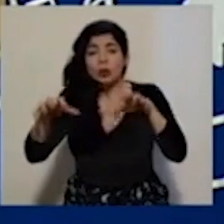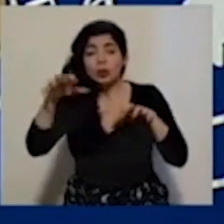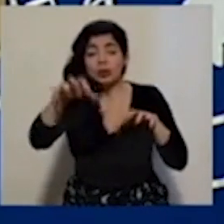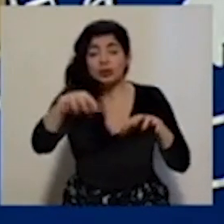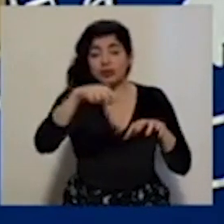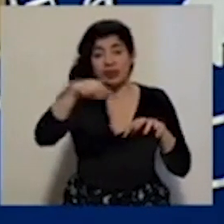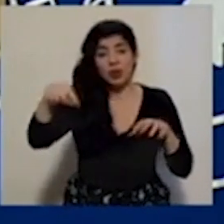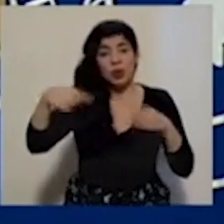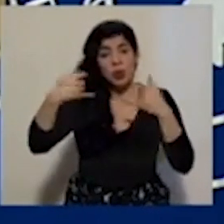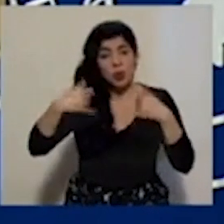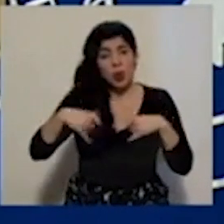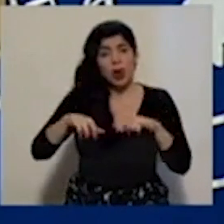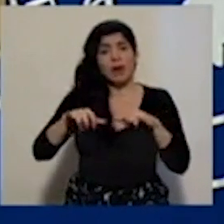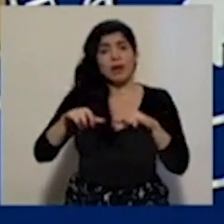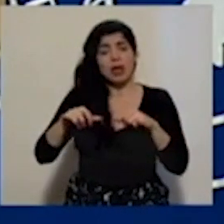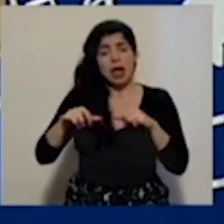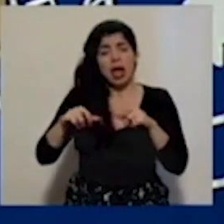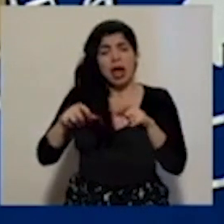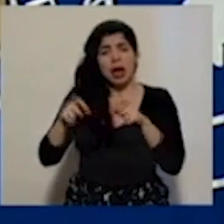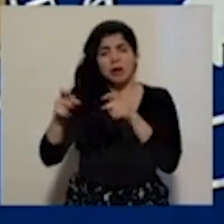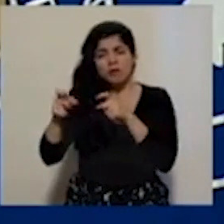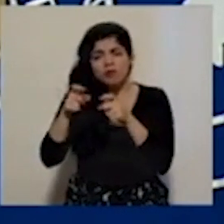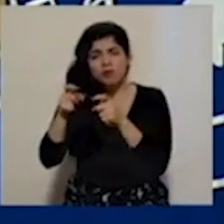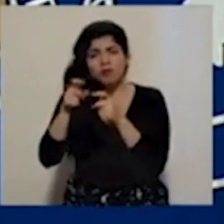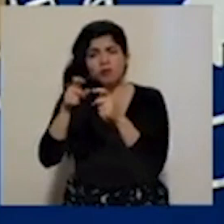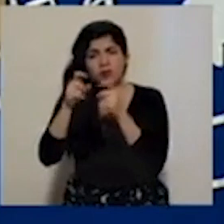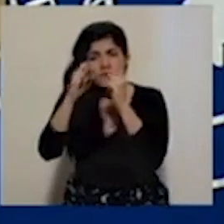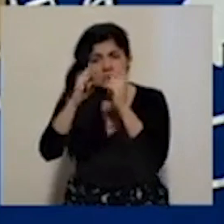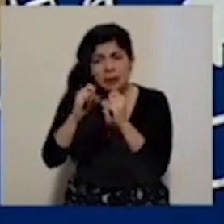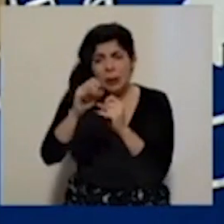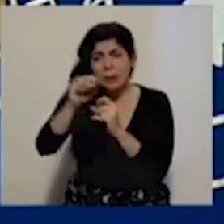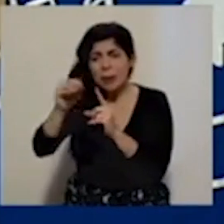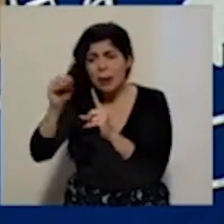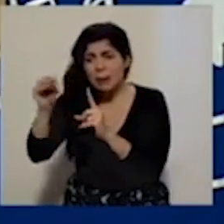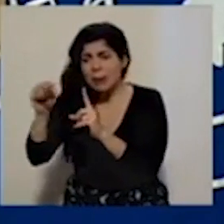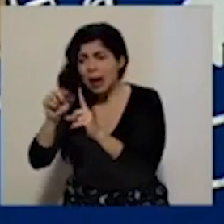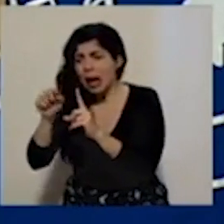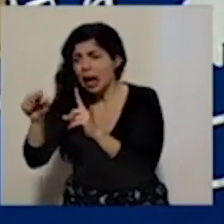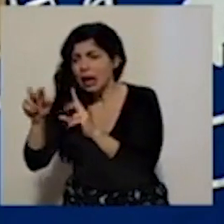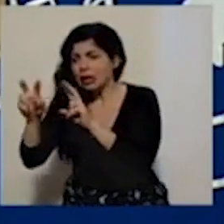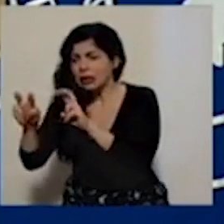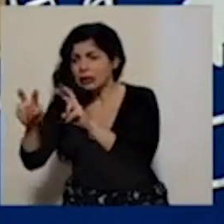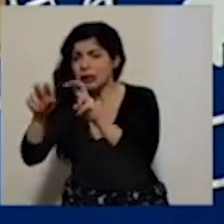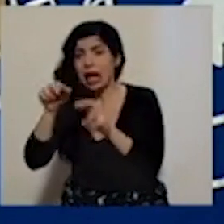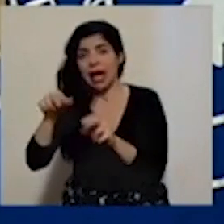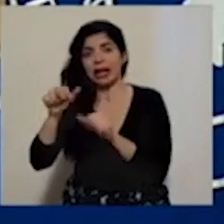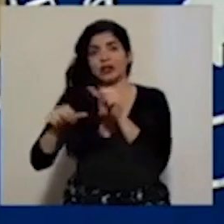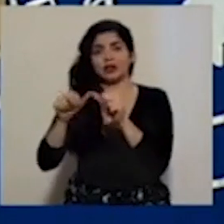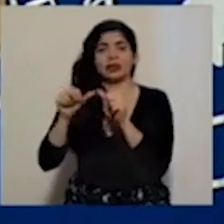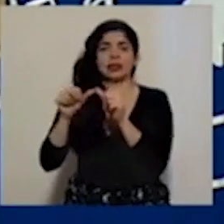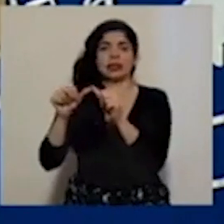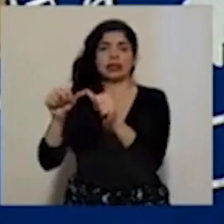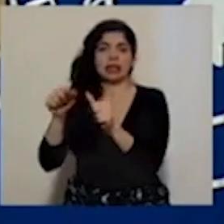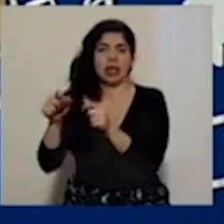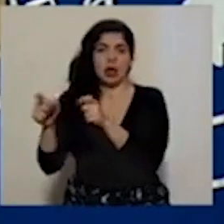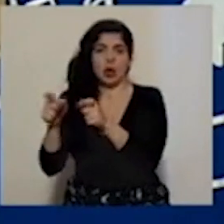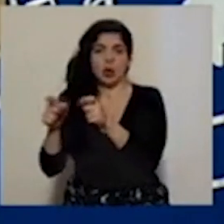aún se mantiene un control y un rastro muy cercano de los casos. Ahí hay que hacer todos los esfuerzos posibles para no perderlo.